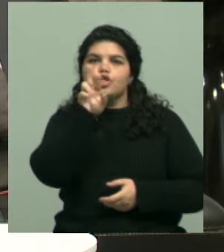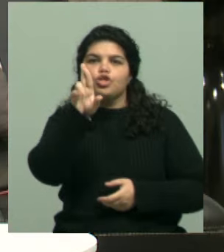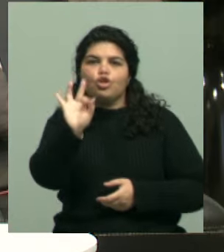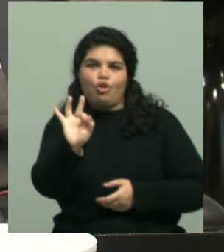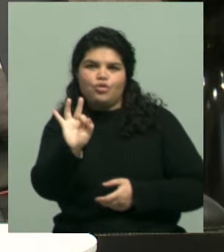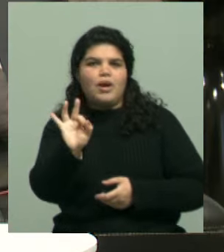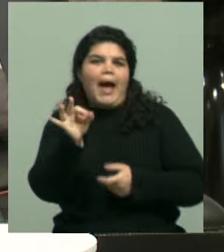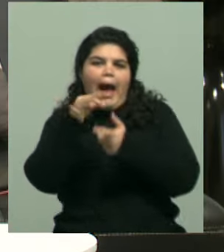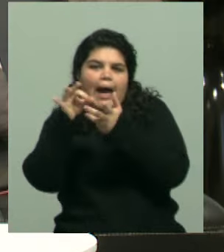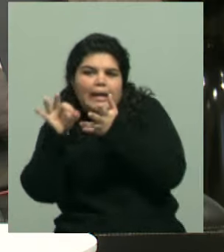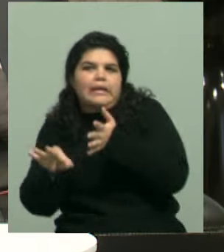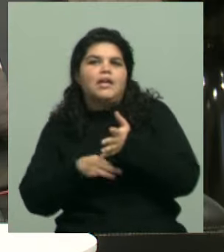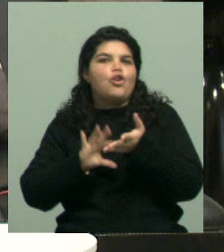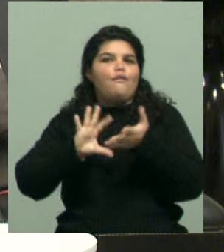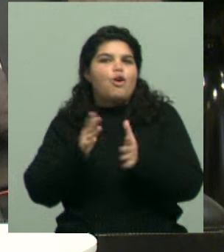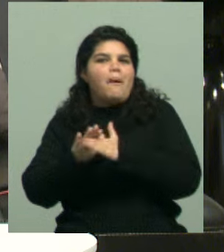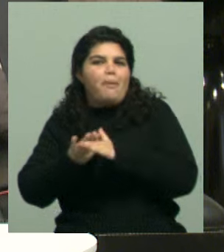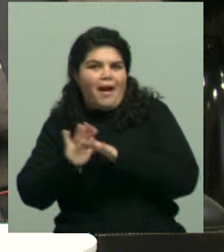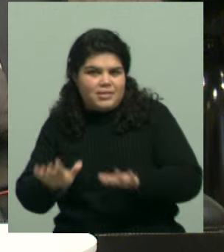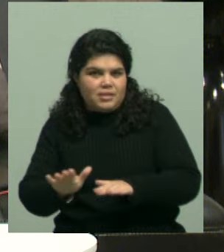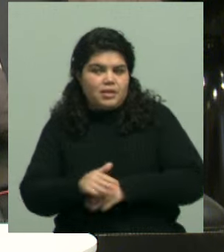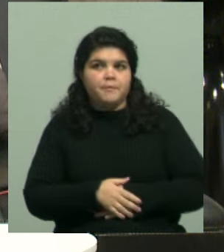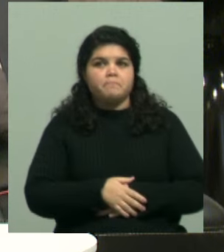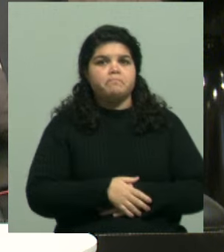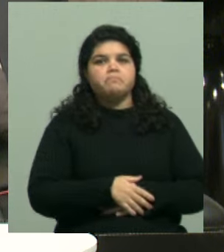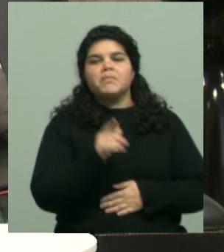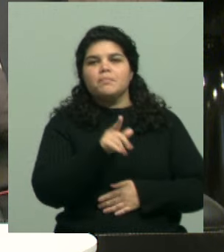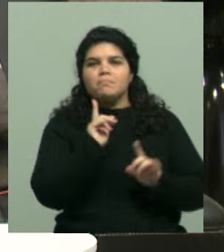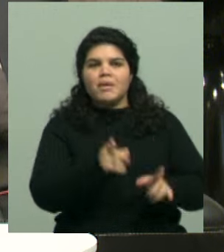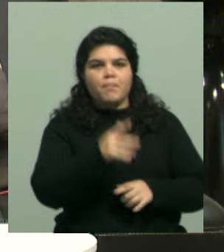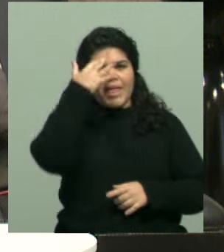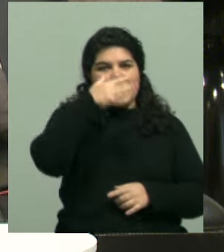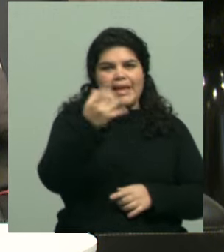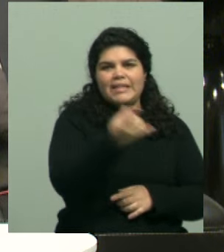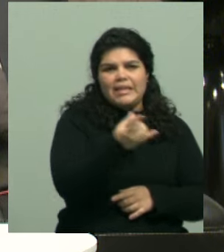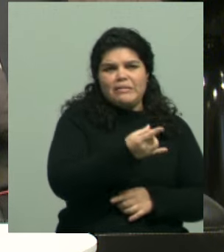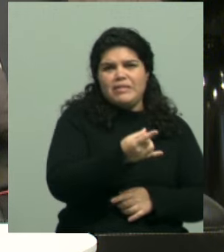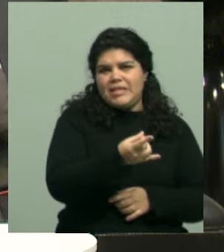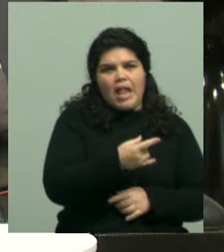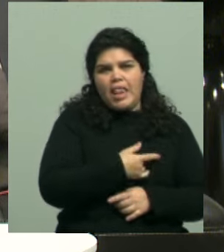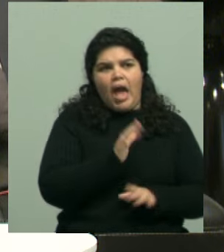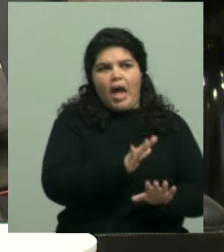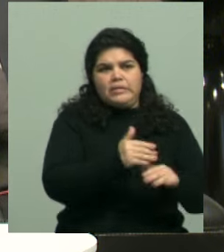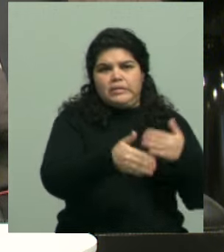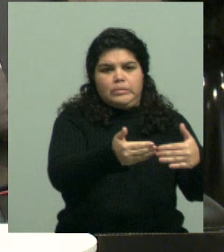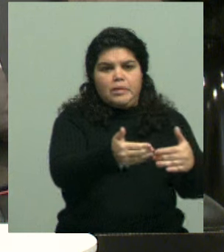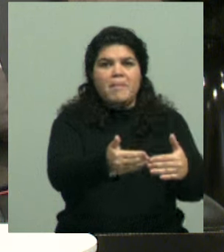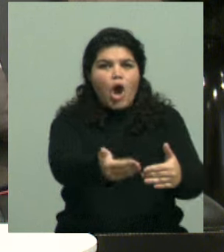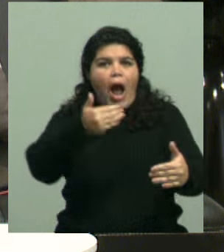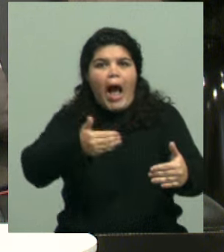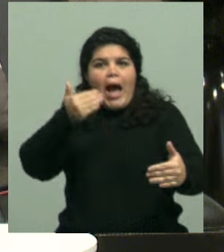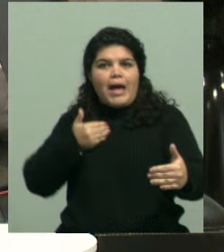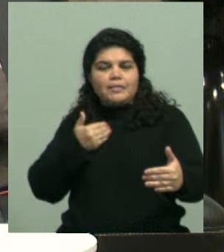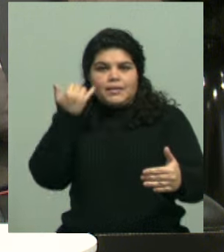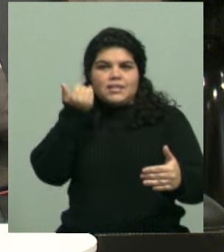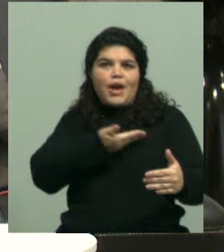que hablábamos de la música la otra vez. La inteligencia artificial está ya instalada. Los filtros de Cristina son un montón. Es parte, pero no específicamente decir,